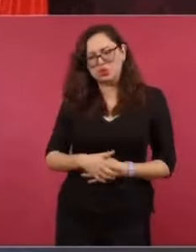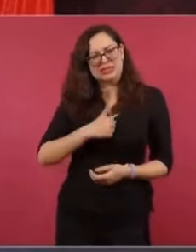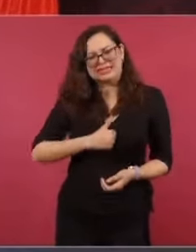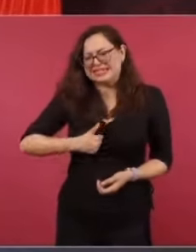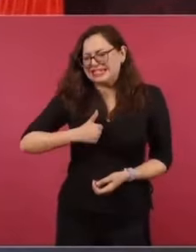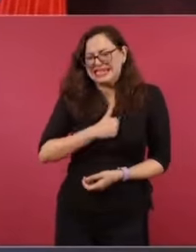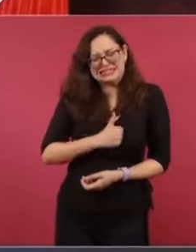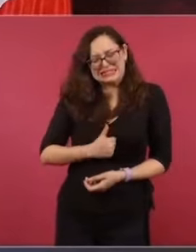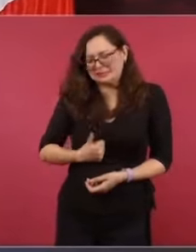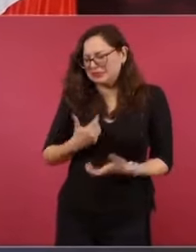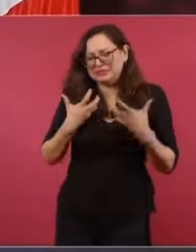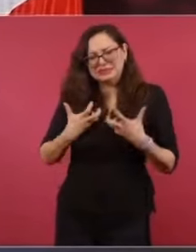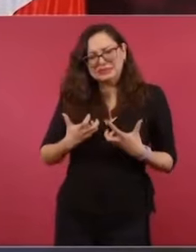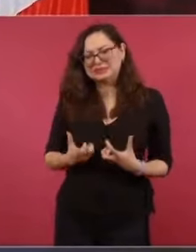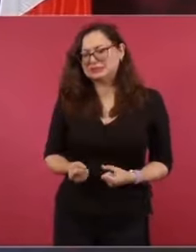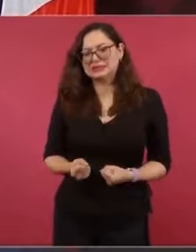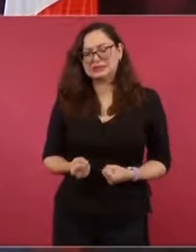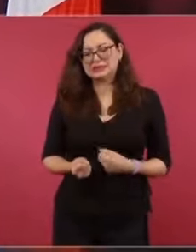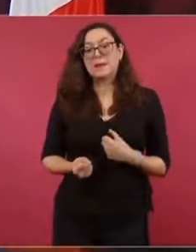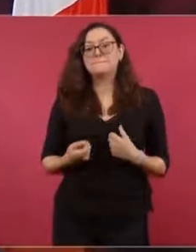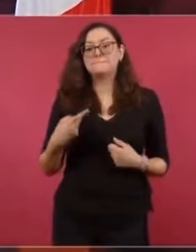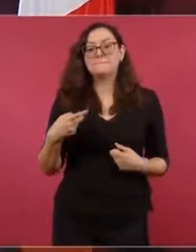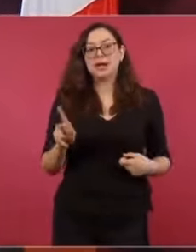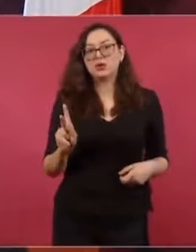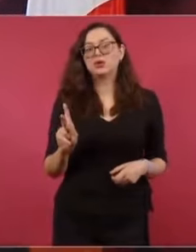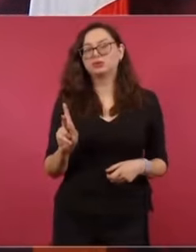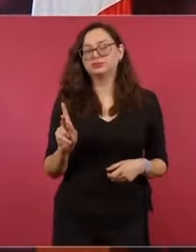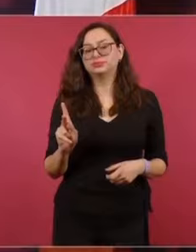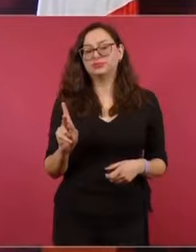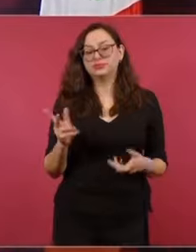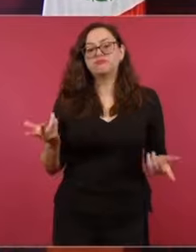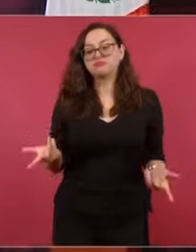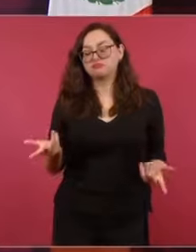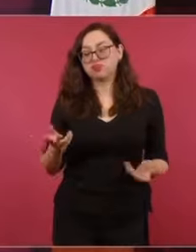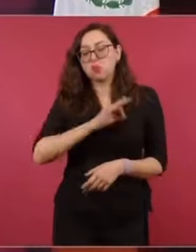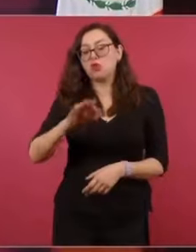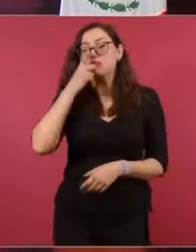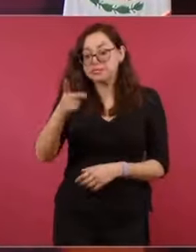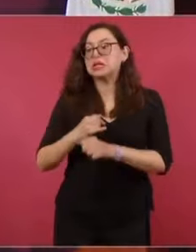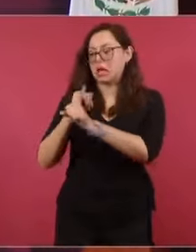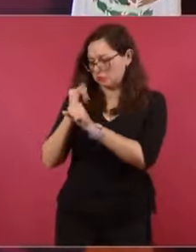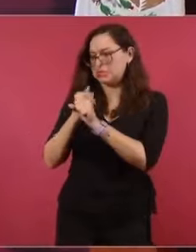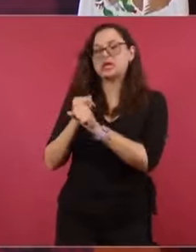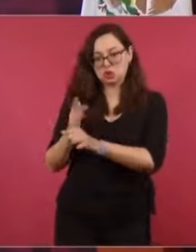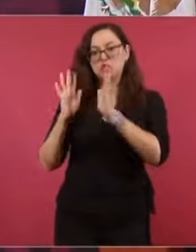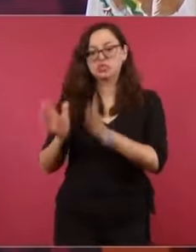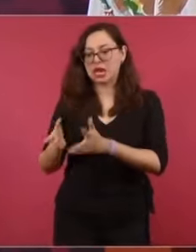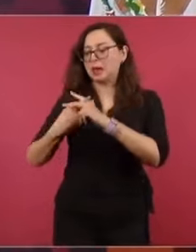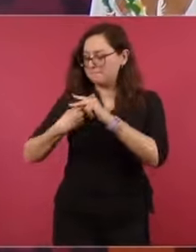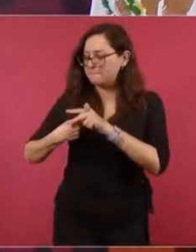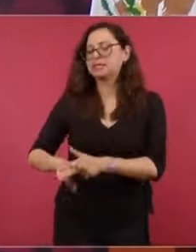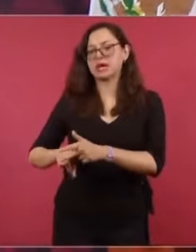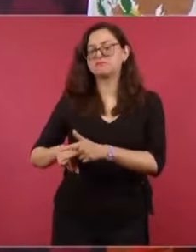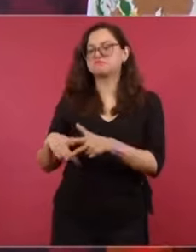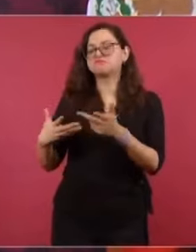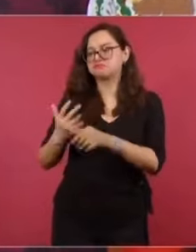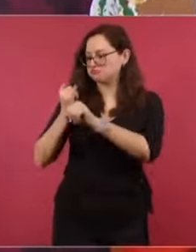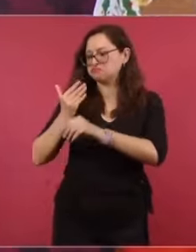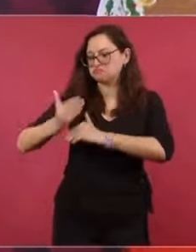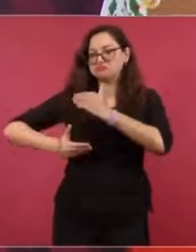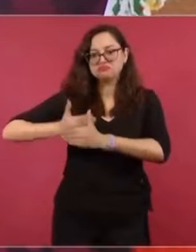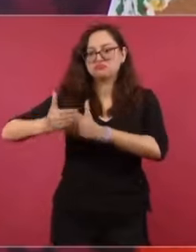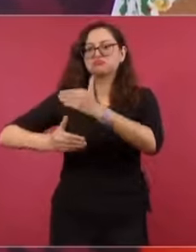que se están haciendo las investigaciones, ya se tiene avances para